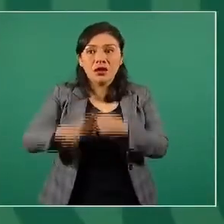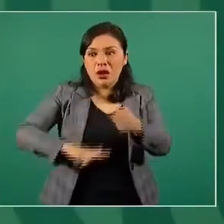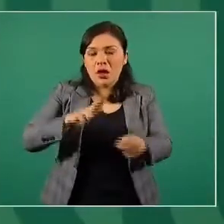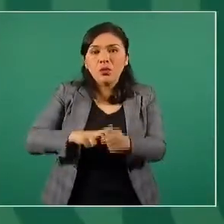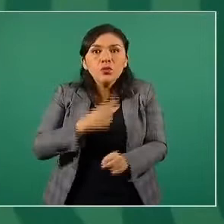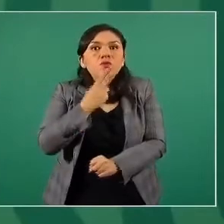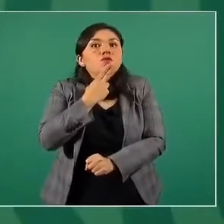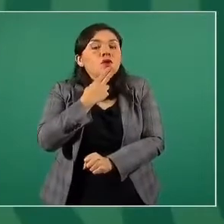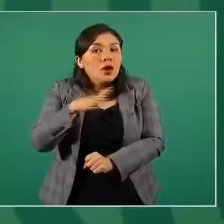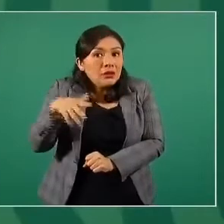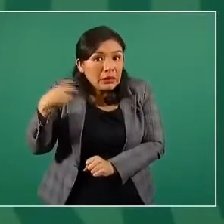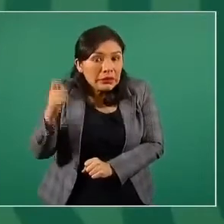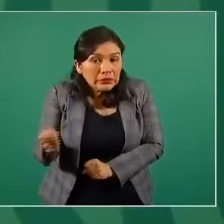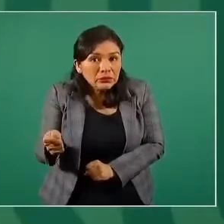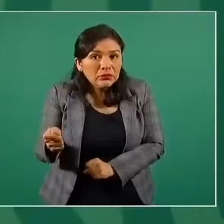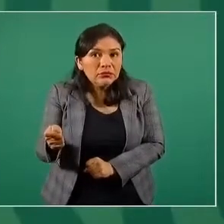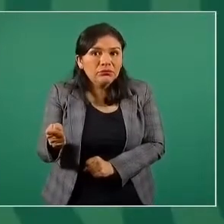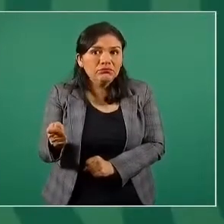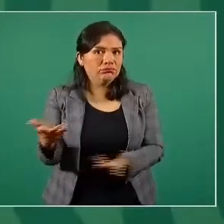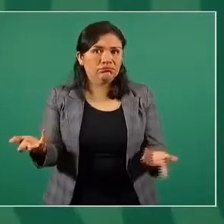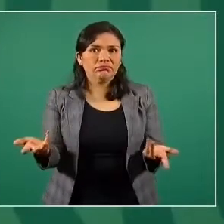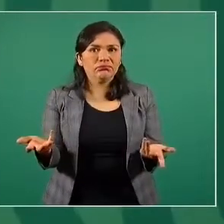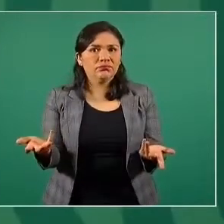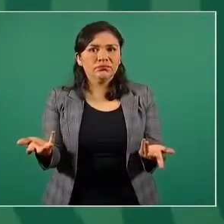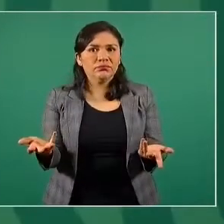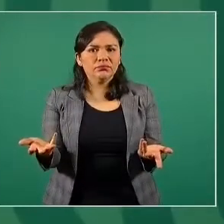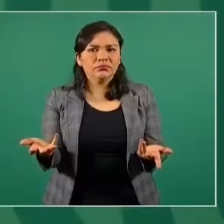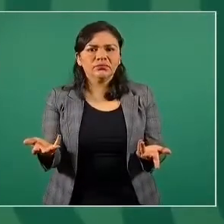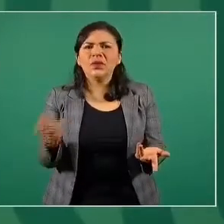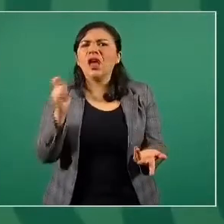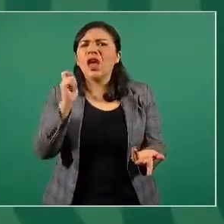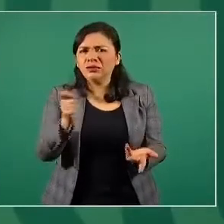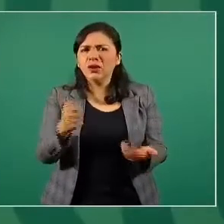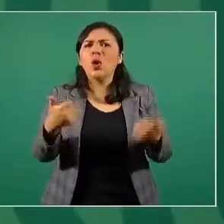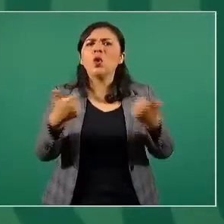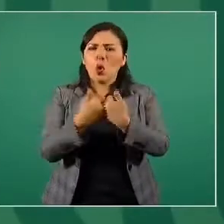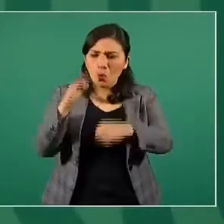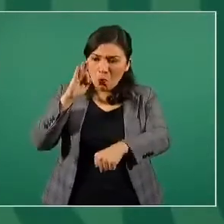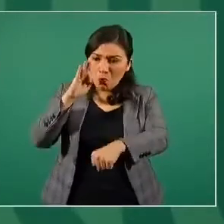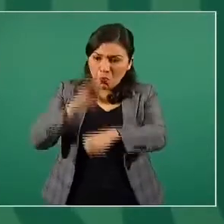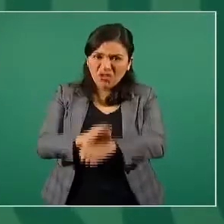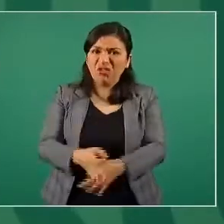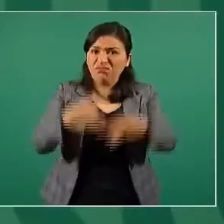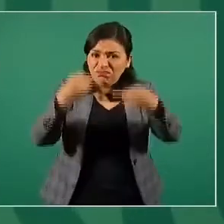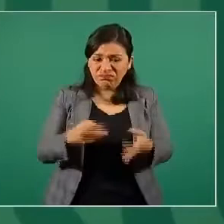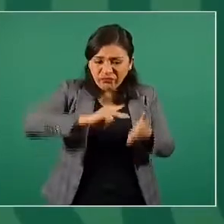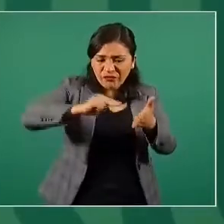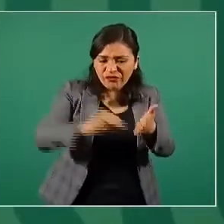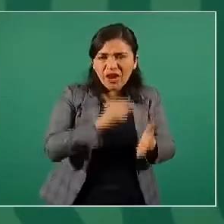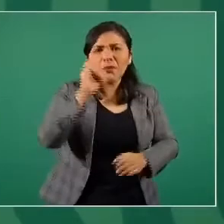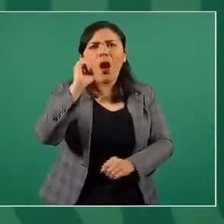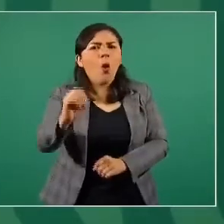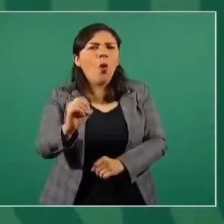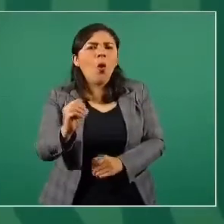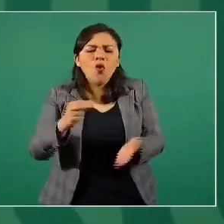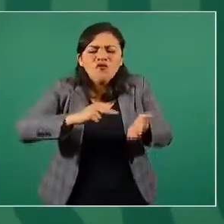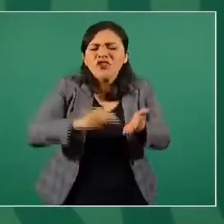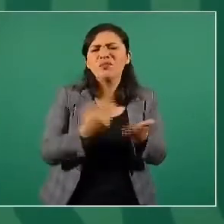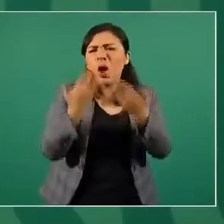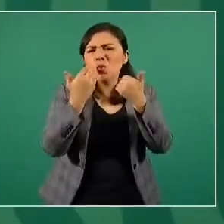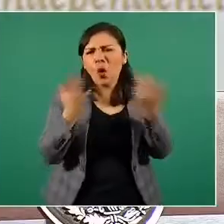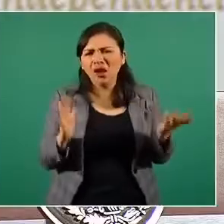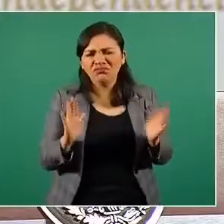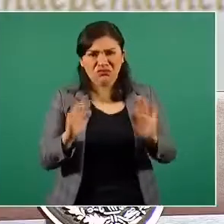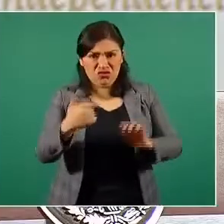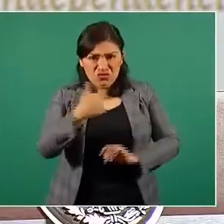sea protegida formalmente o no. No,